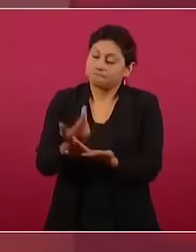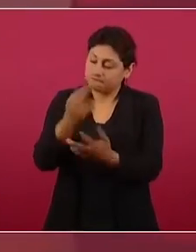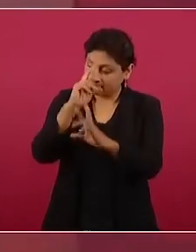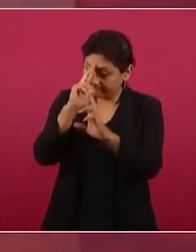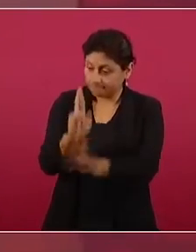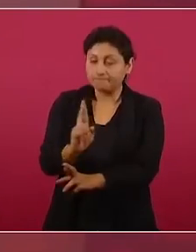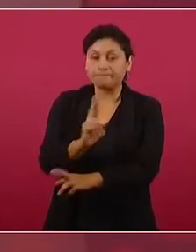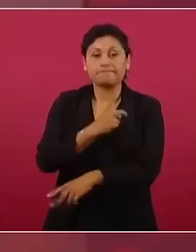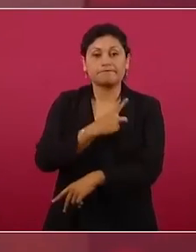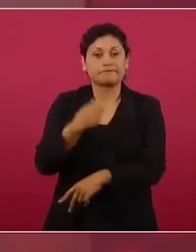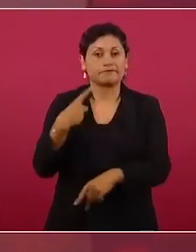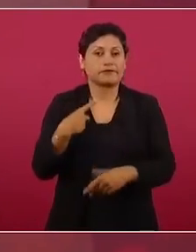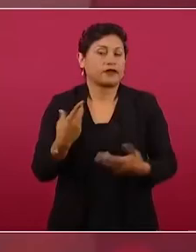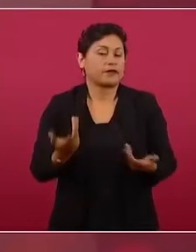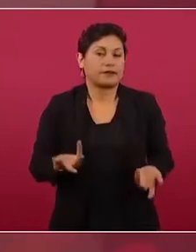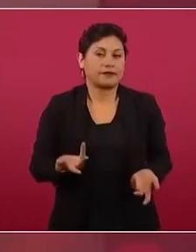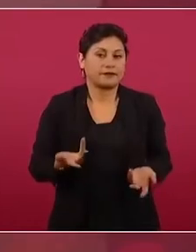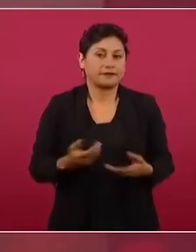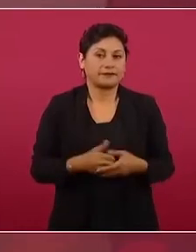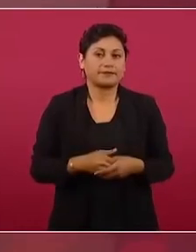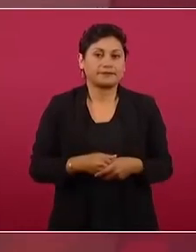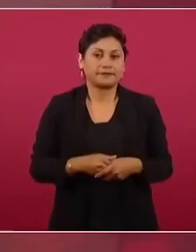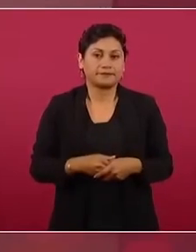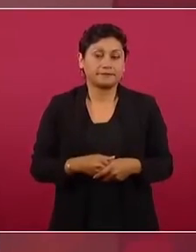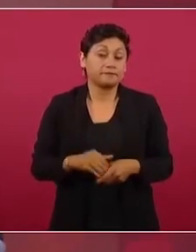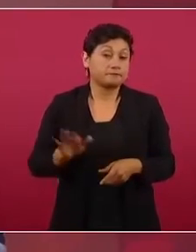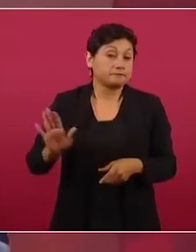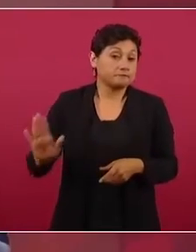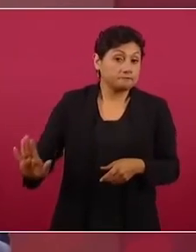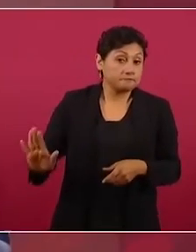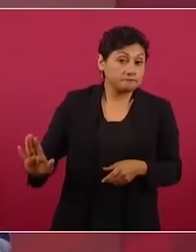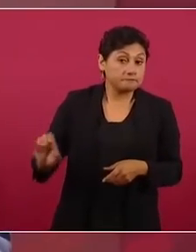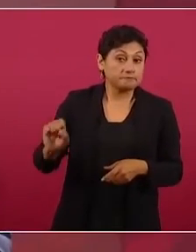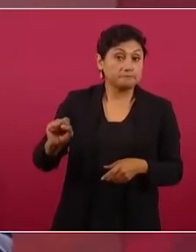de la Suprema Corte.